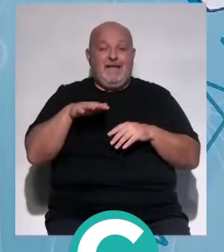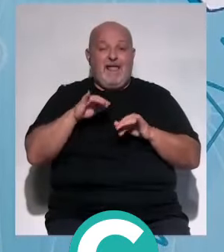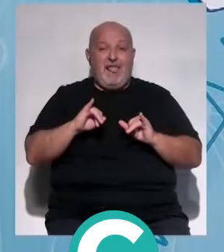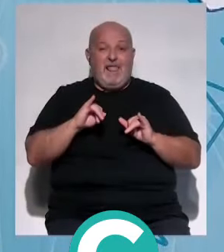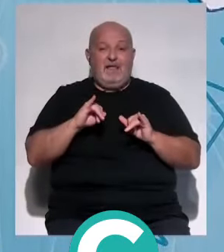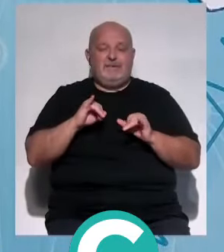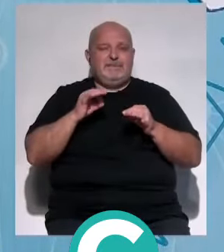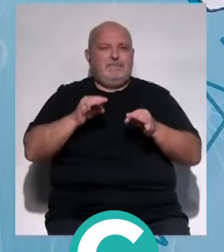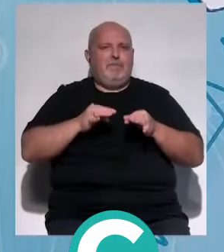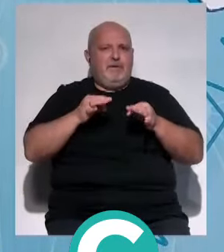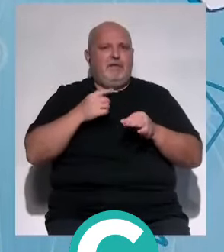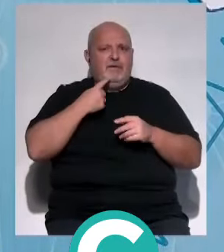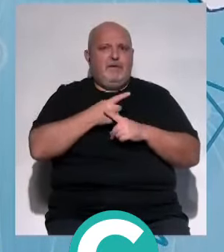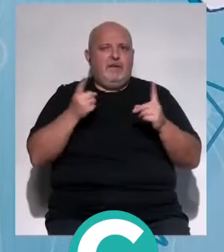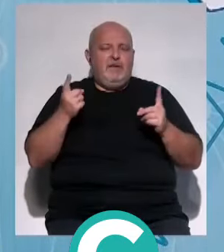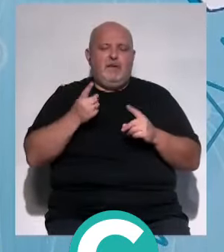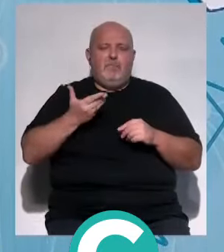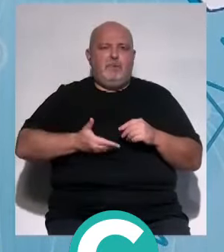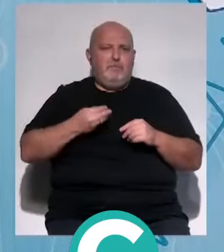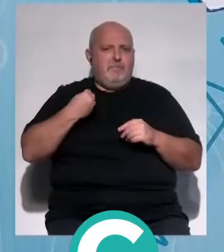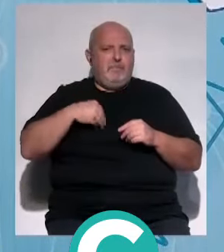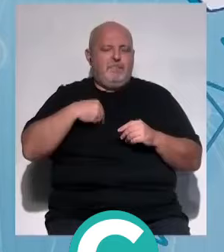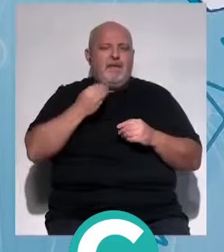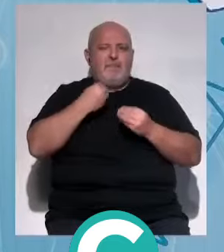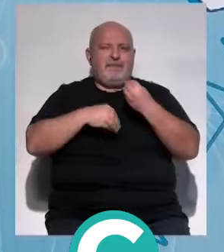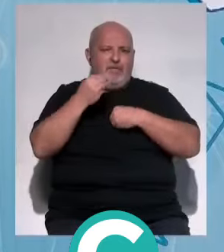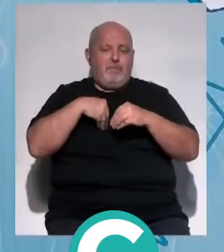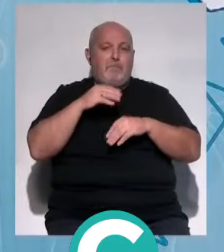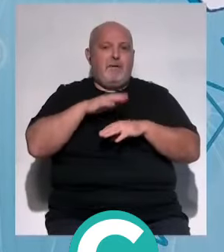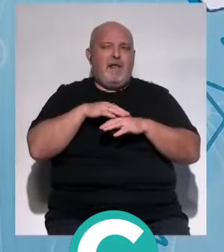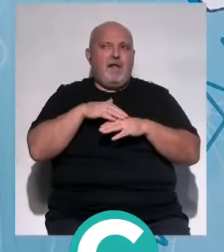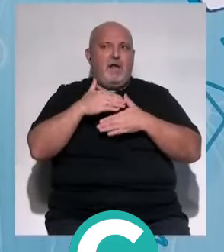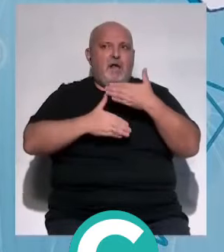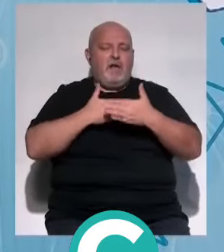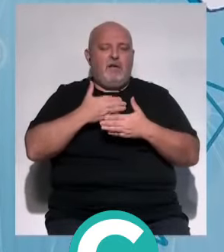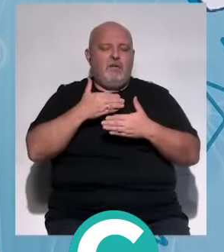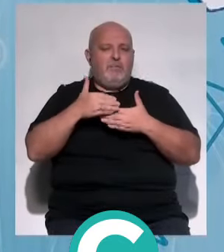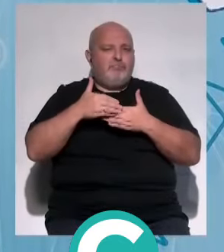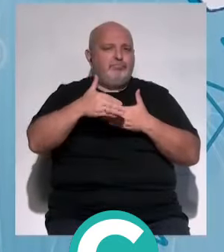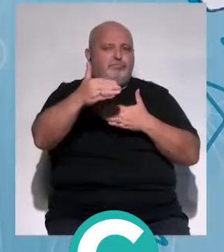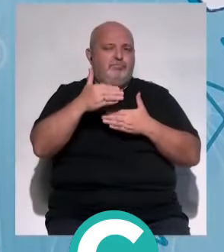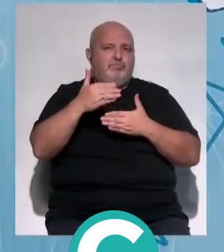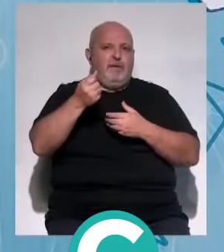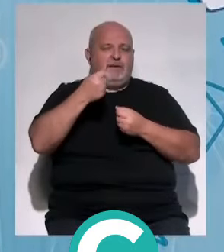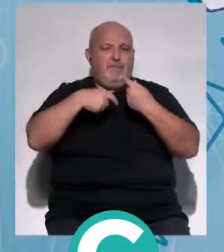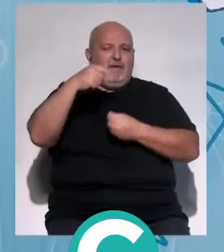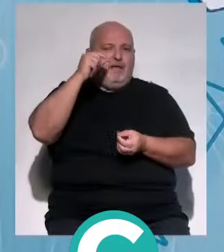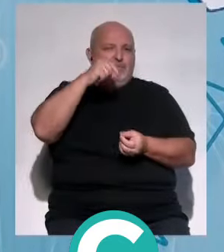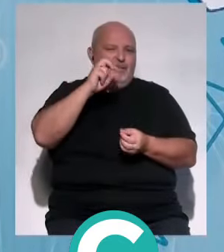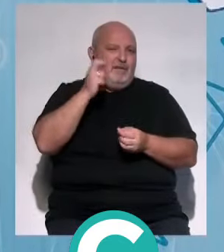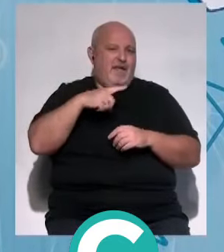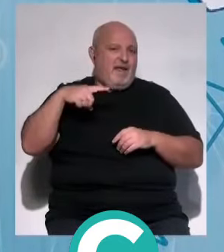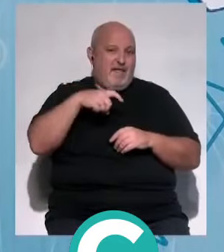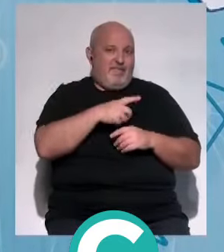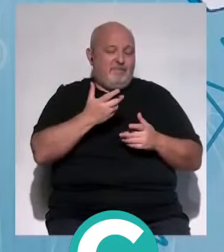tienes, siempre digo lo mismo, es muy importante la alimentación para cómo vas a afrontar el tratamiento y cómo te vas a sentir. Y